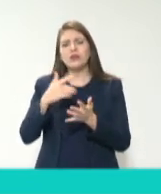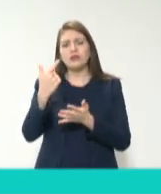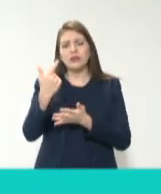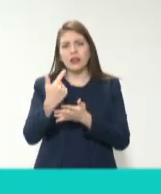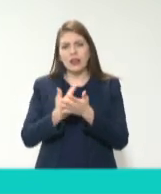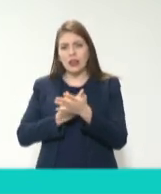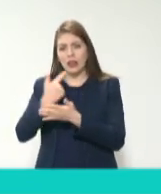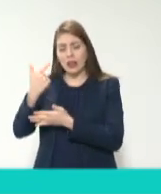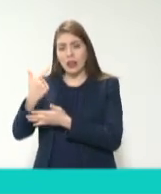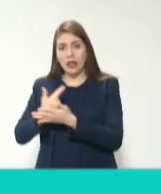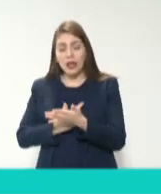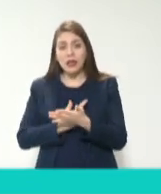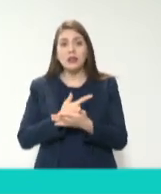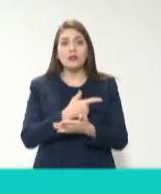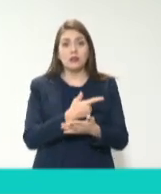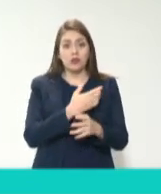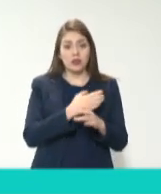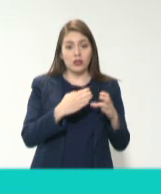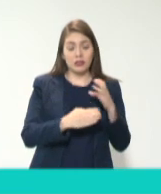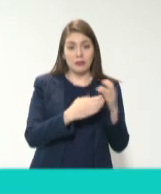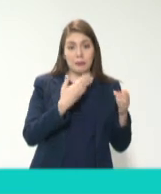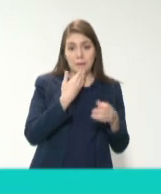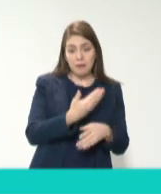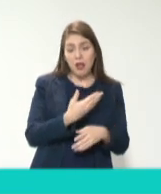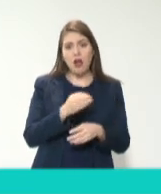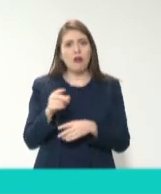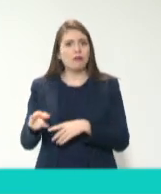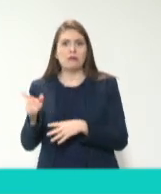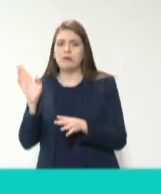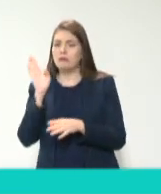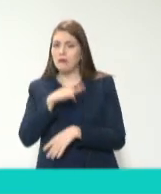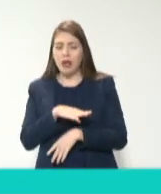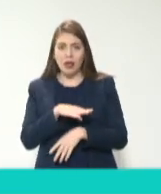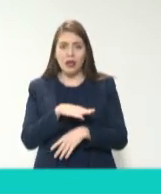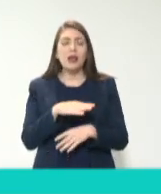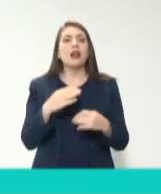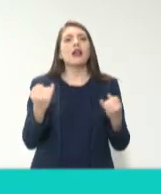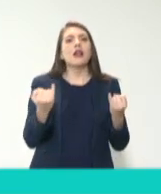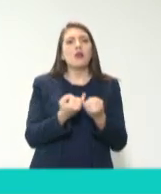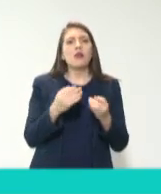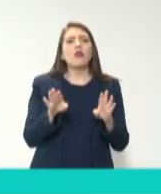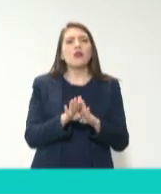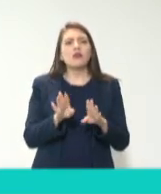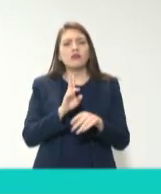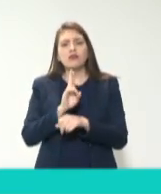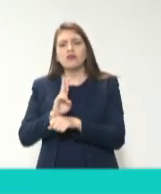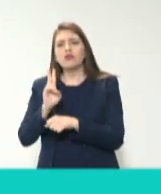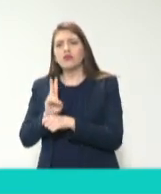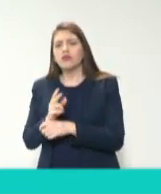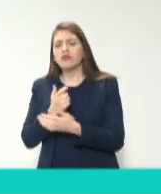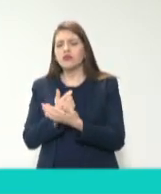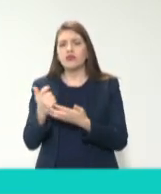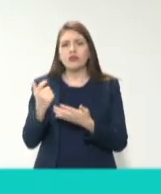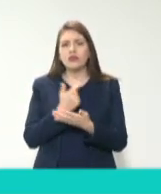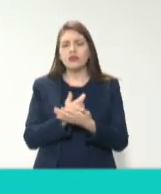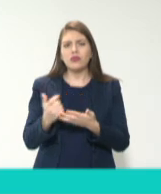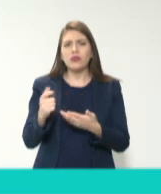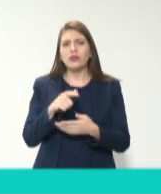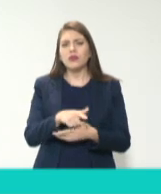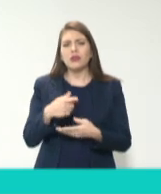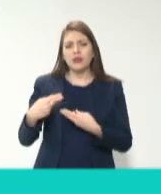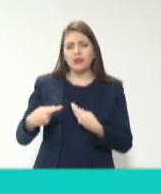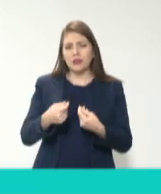hace bien o lo que no se documentó correctamente, cómo dentro de la rendición y la fiscalización de cuentas entra la